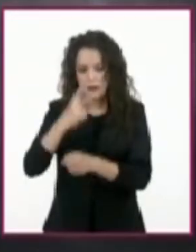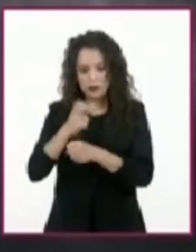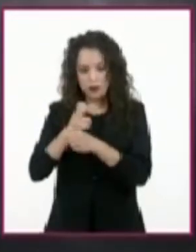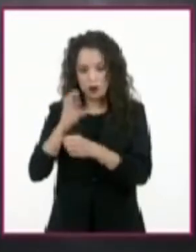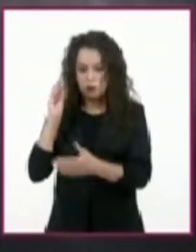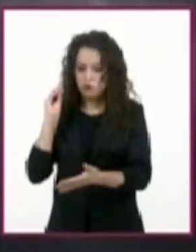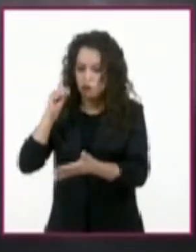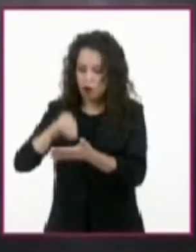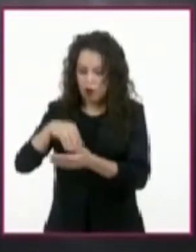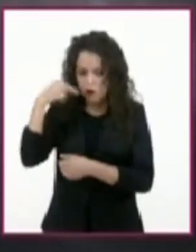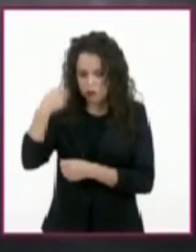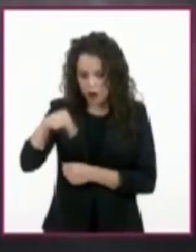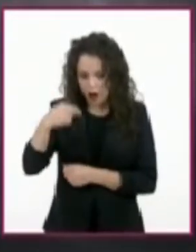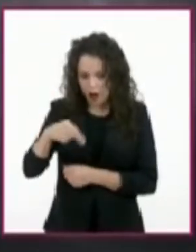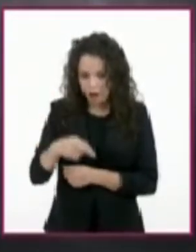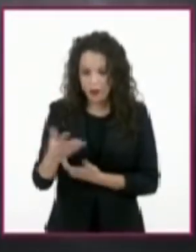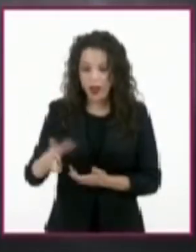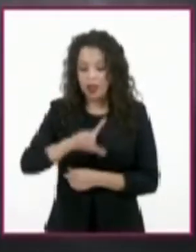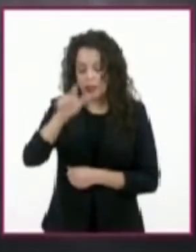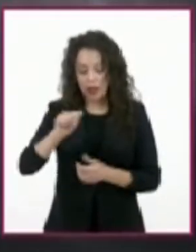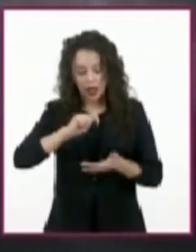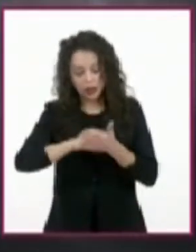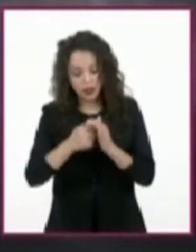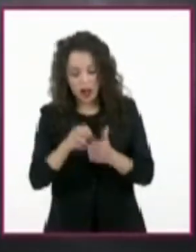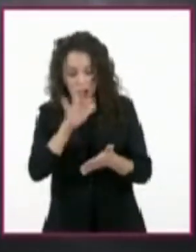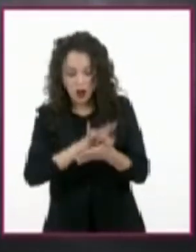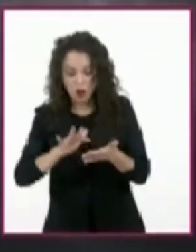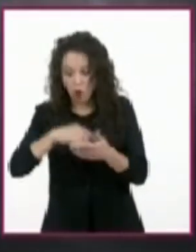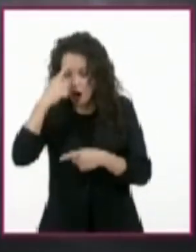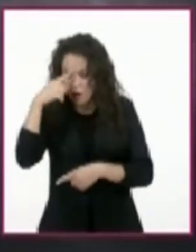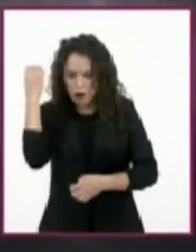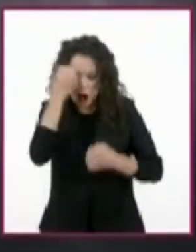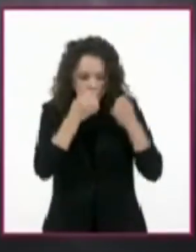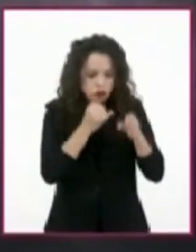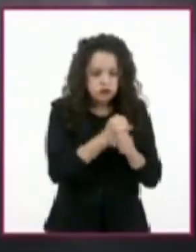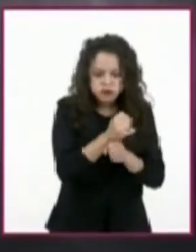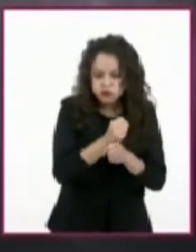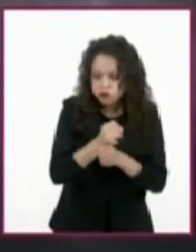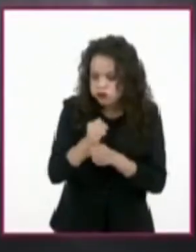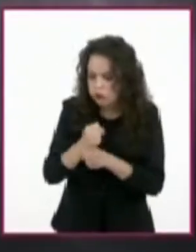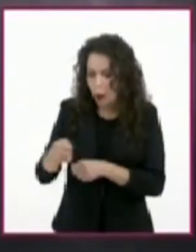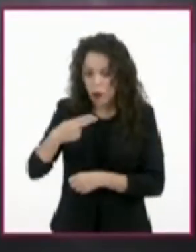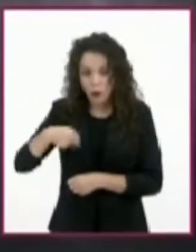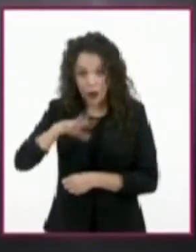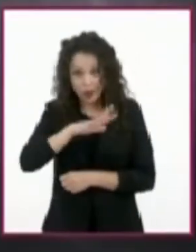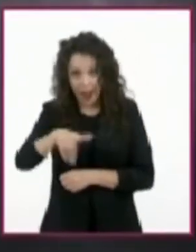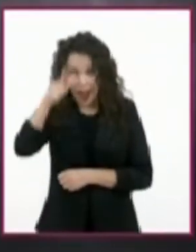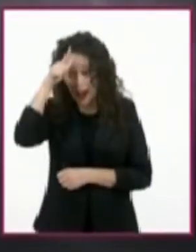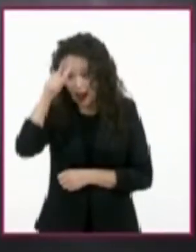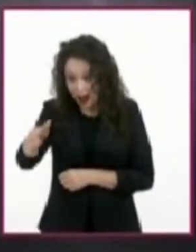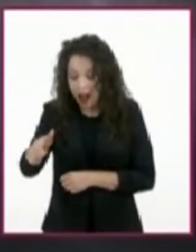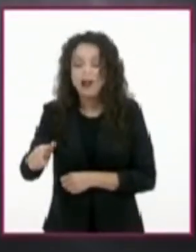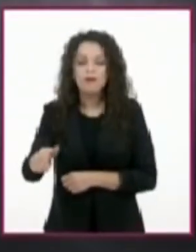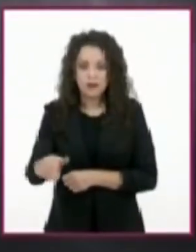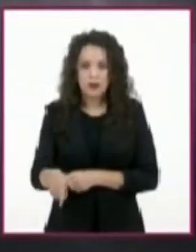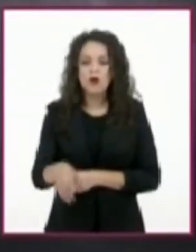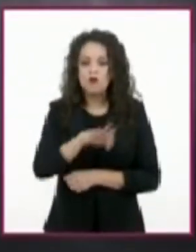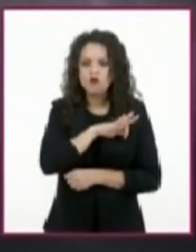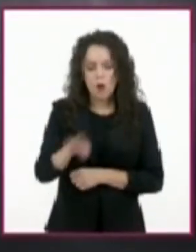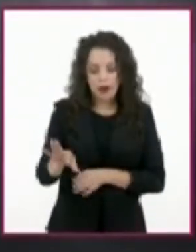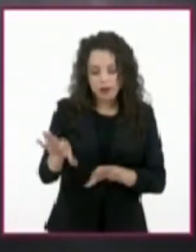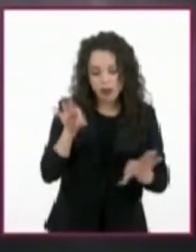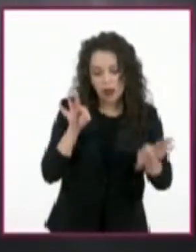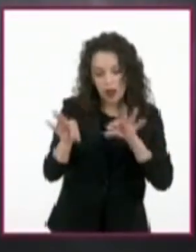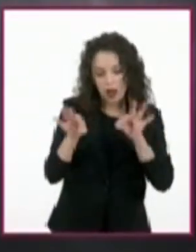le agregamos la técnica de la lectura de exploración. Que como ya vimos, nos sirve para identificar un dato preciso. Es decir, podemos